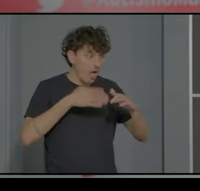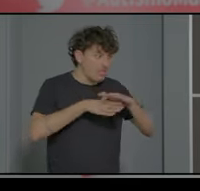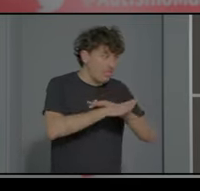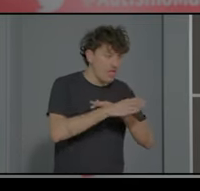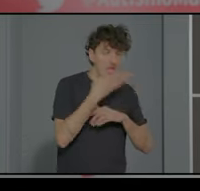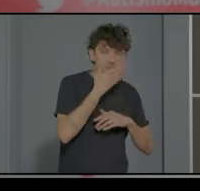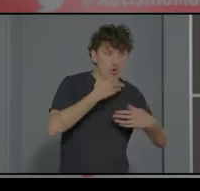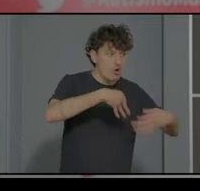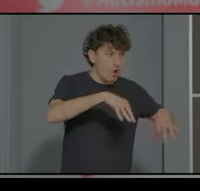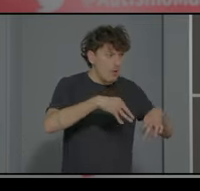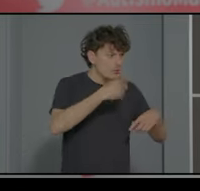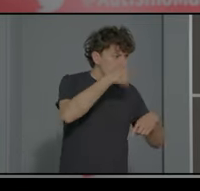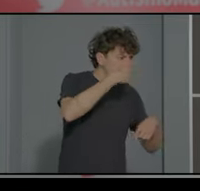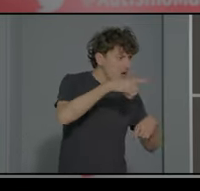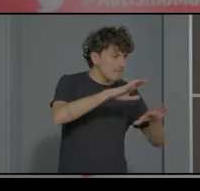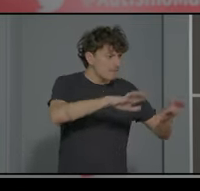¿de verdad?